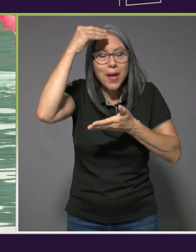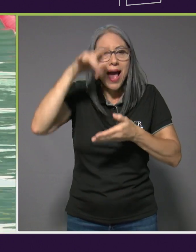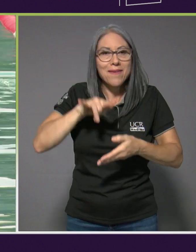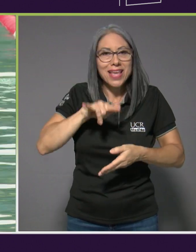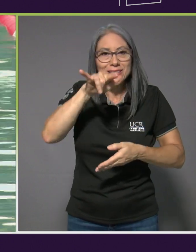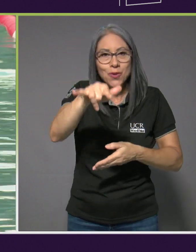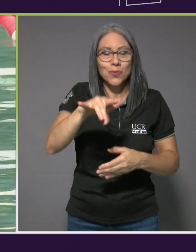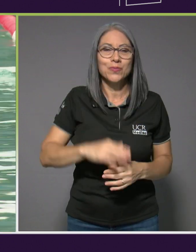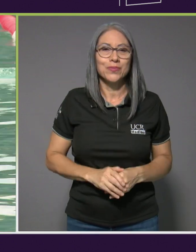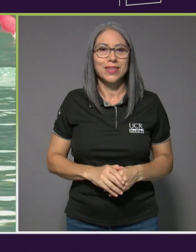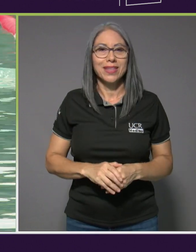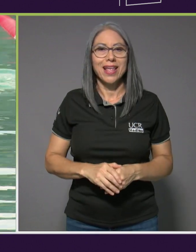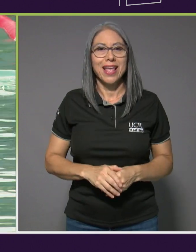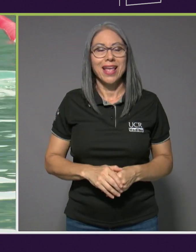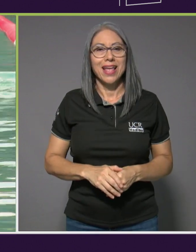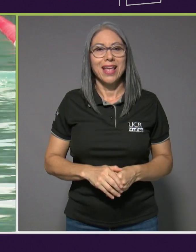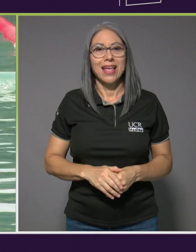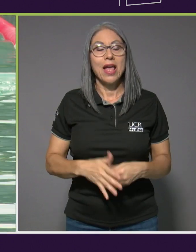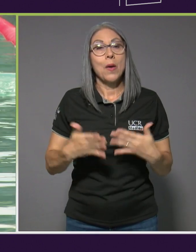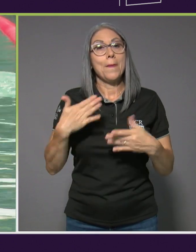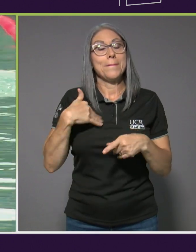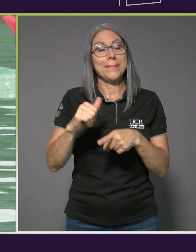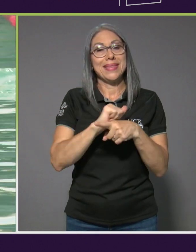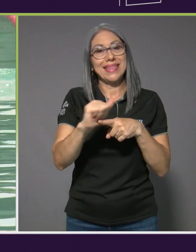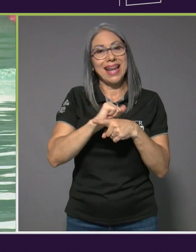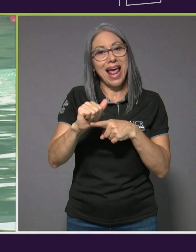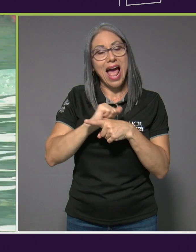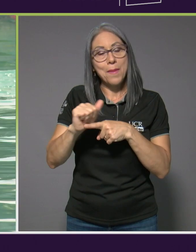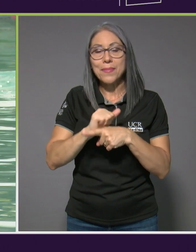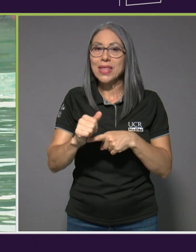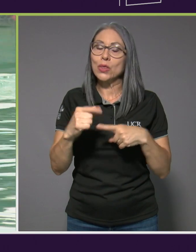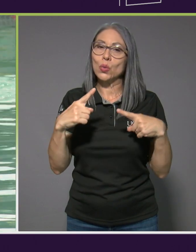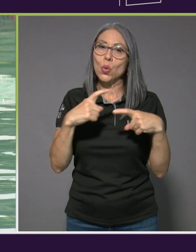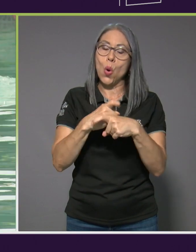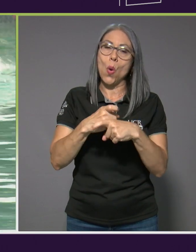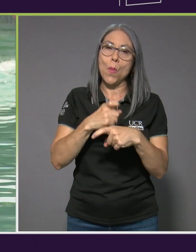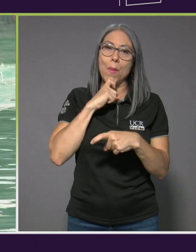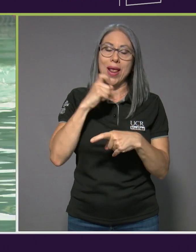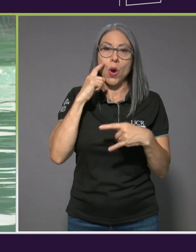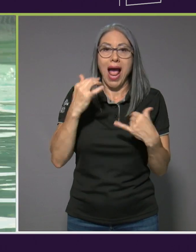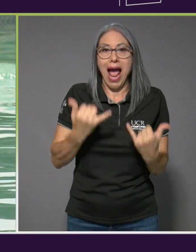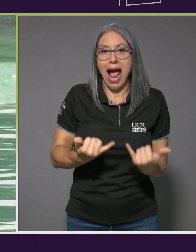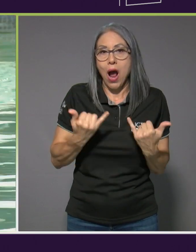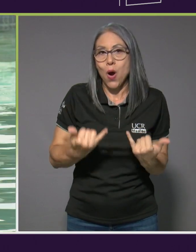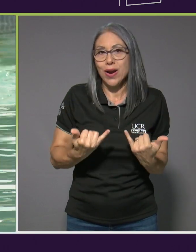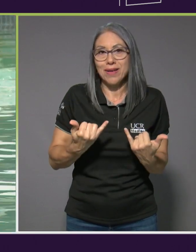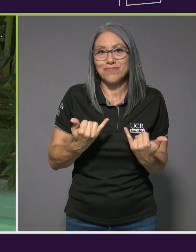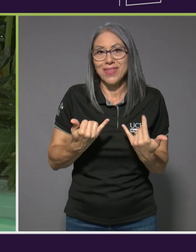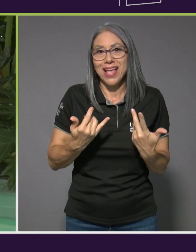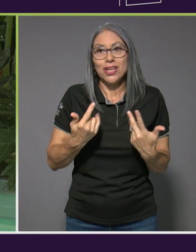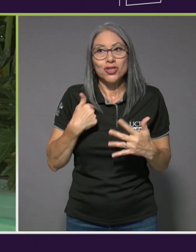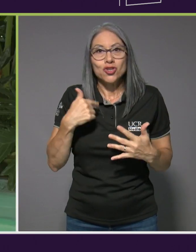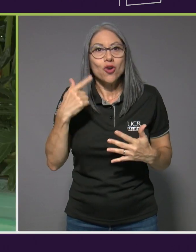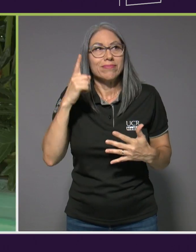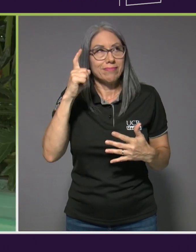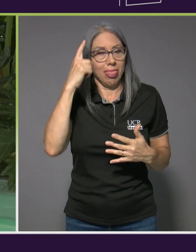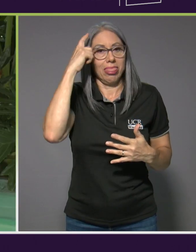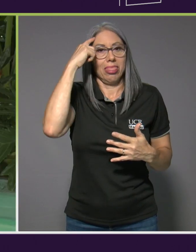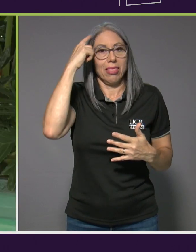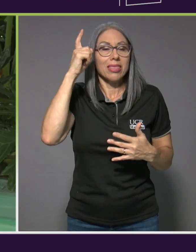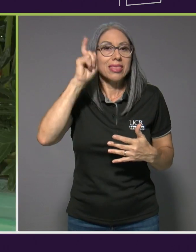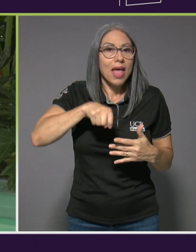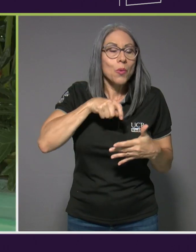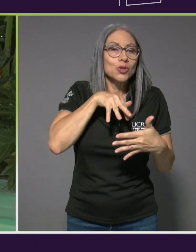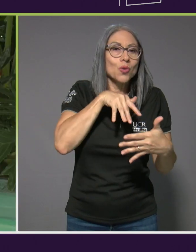Mi entrenamiento es muy complejo porque ya en este momento es una etapa en la que tengo que estudiar, tengo que entrenar, tengo que